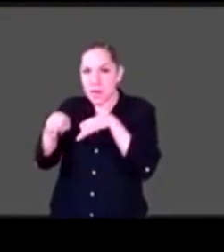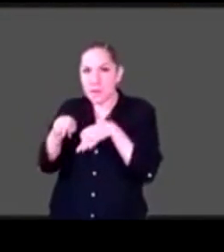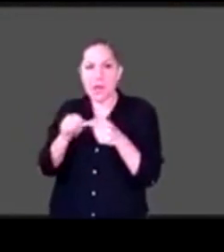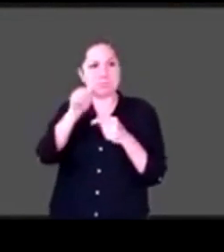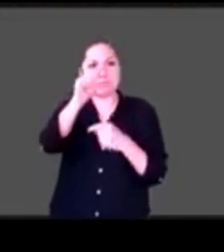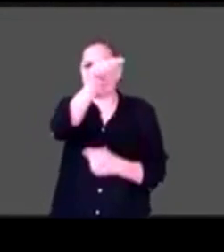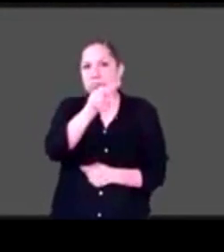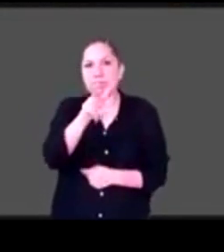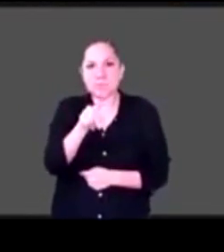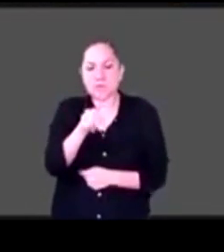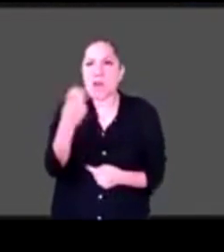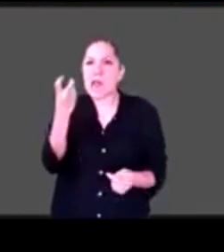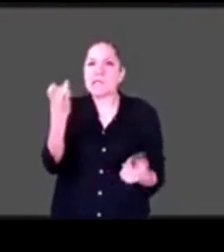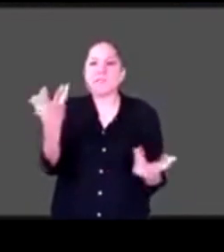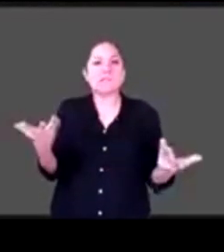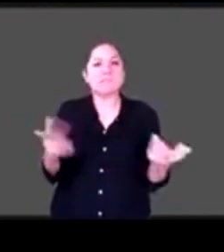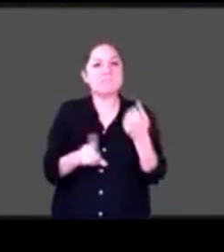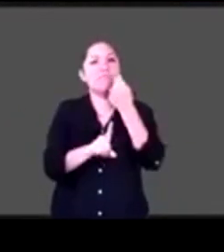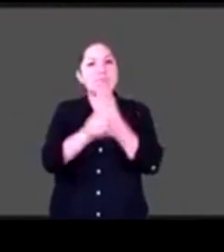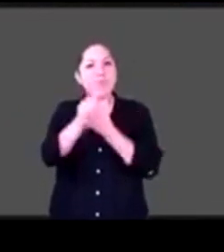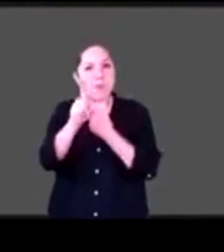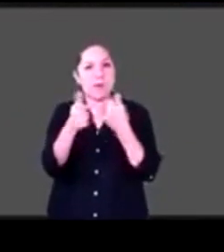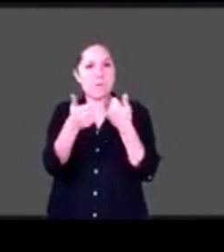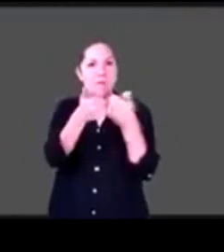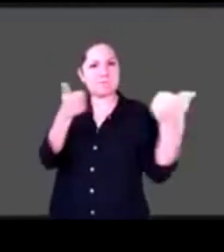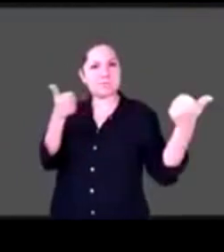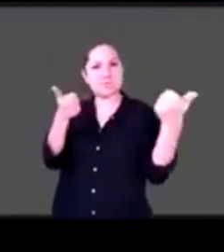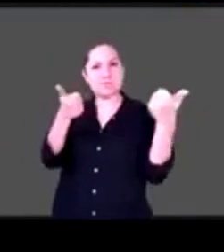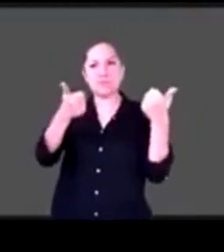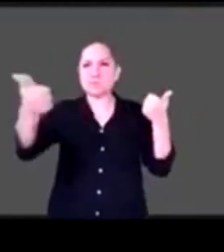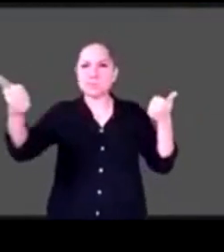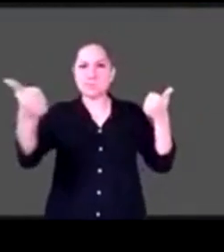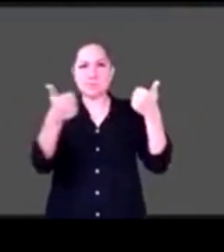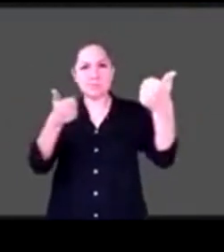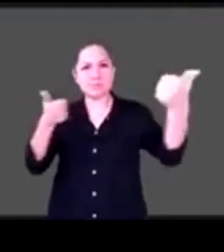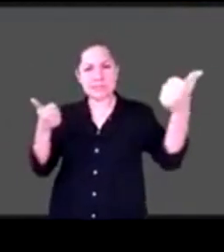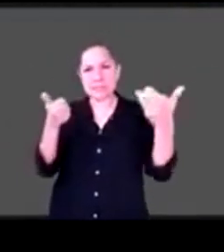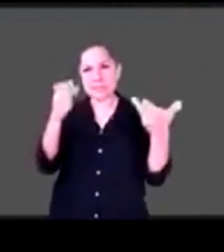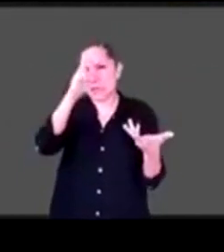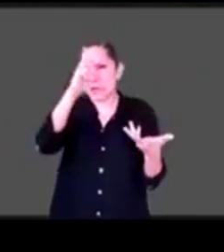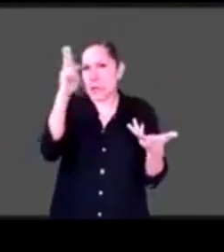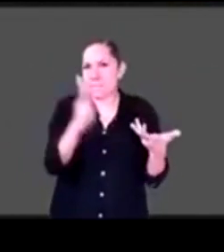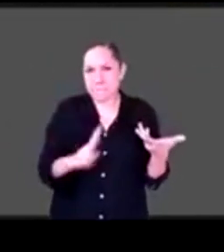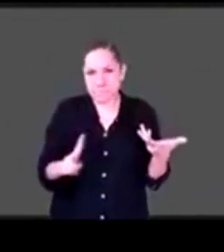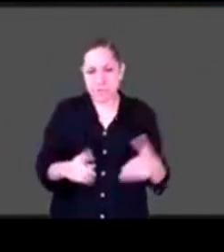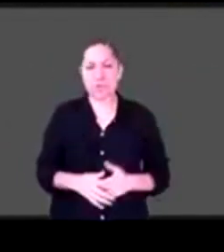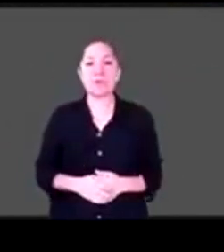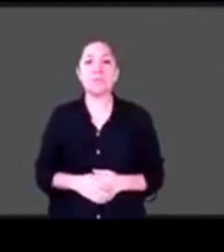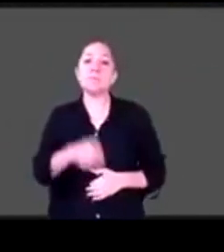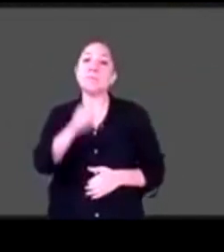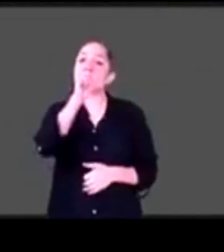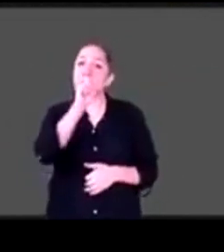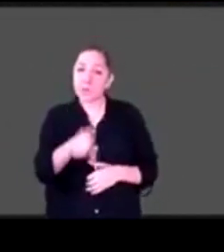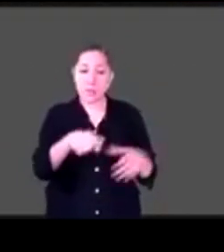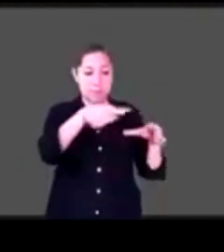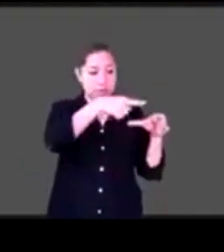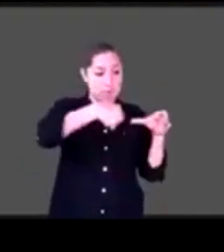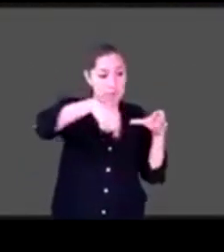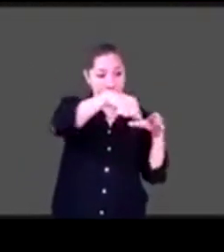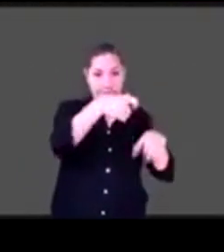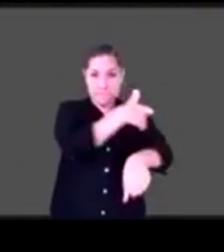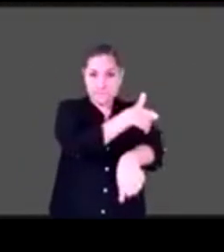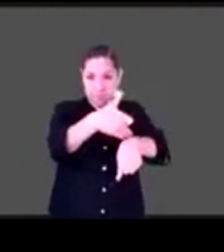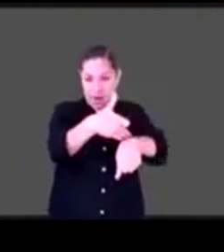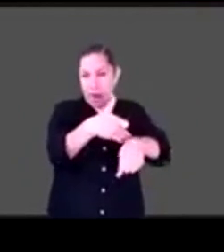mayor. Asimismo, para las familias que son acompañantes y cuidadoras a la vez de